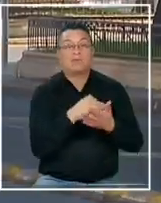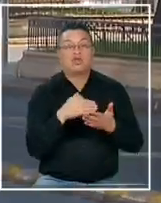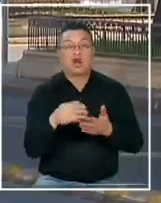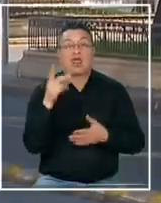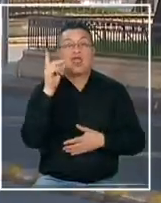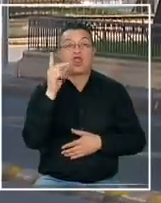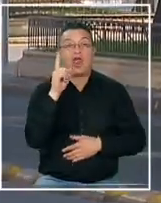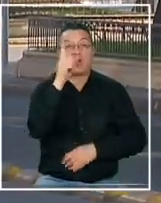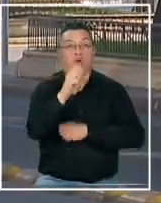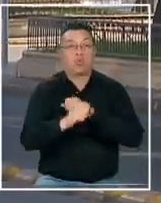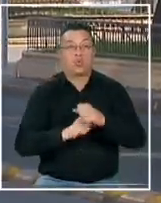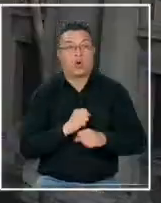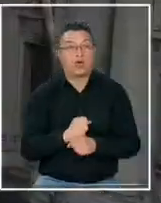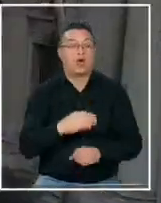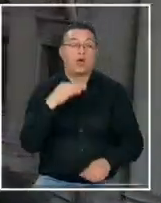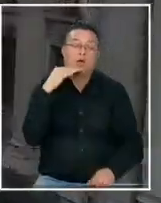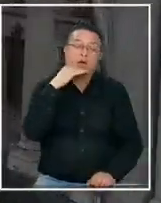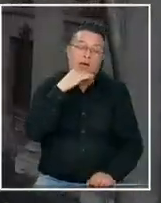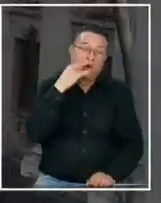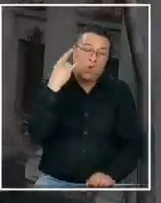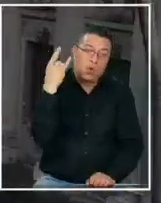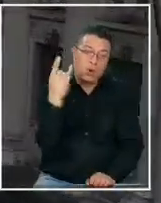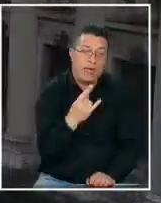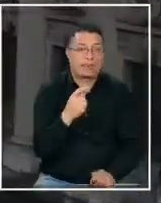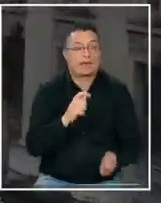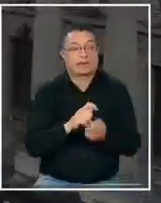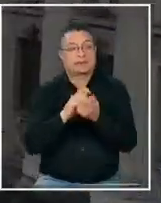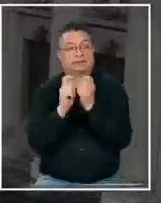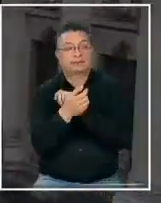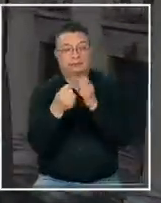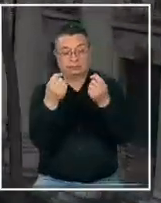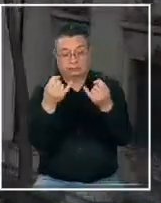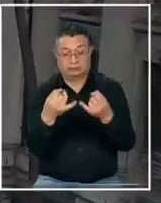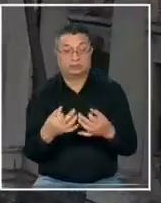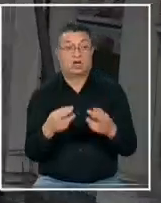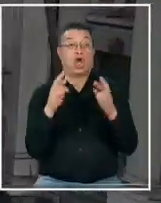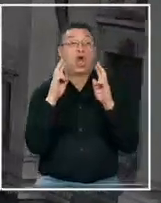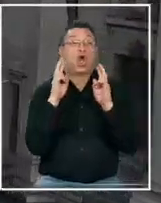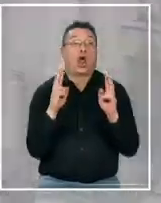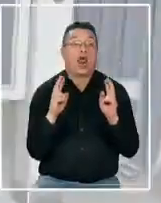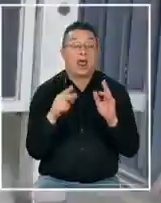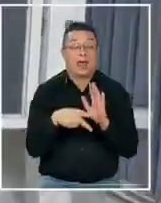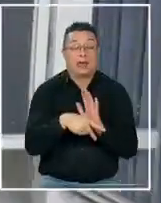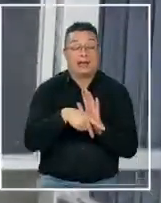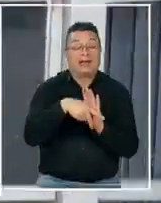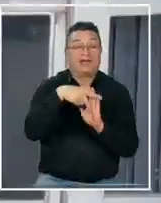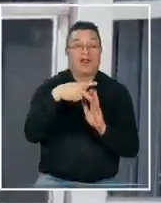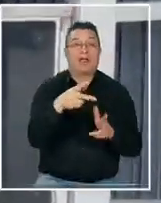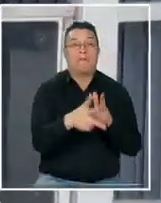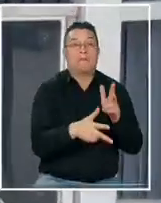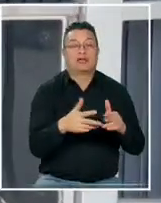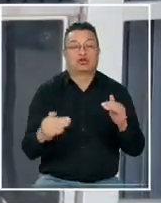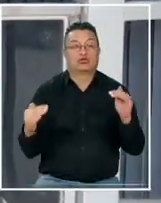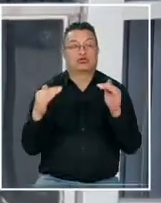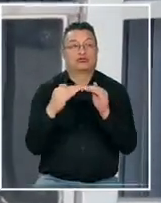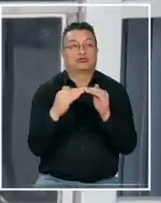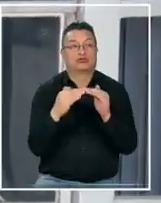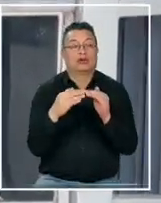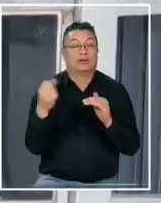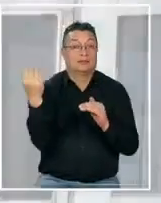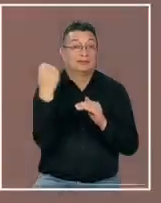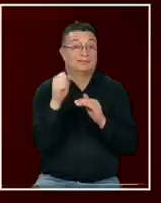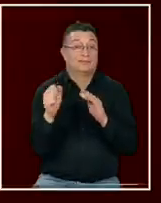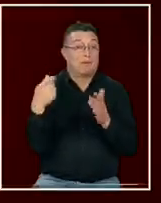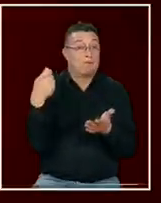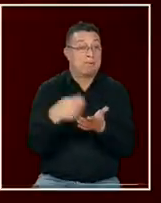cada año por eso urge torcer los números y ojalá llegar a los niveles del metro donde el porcentaje de